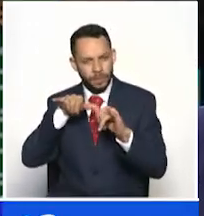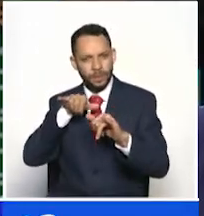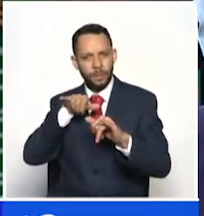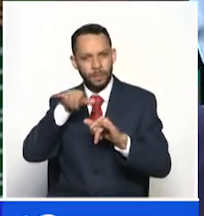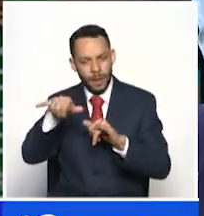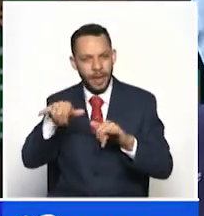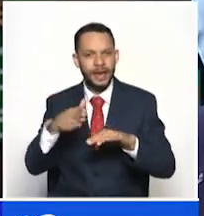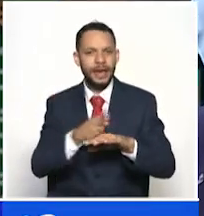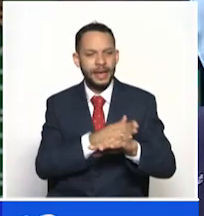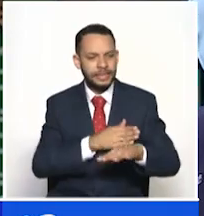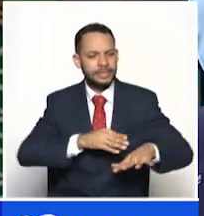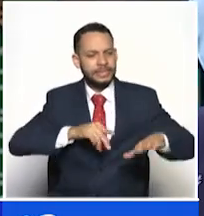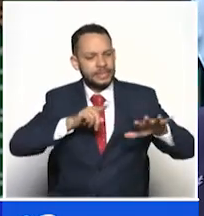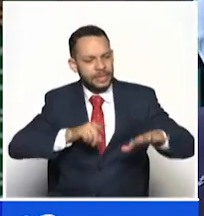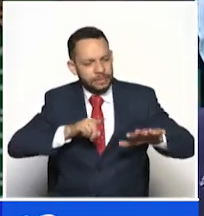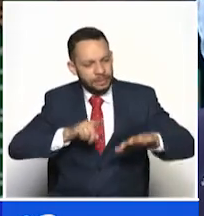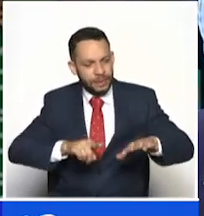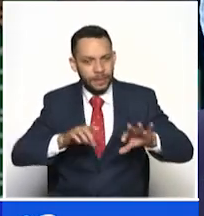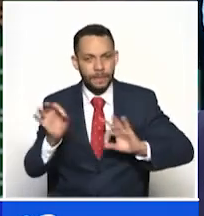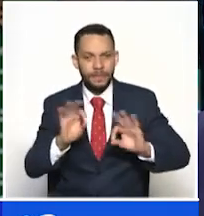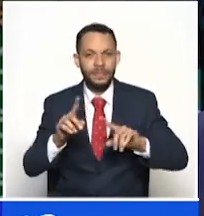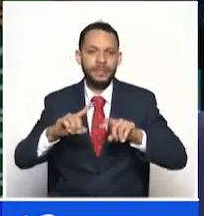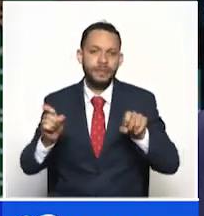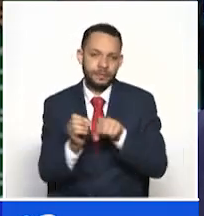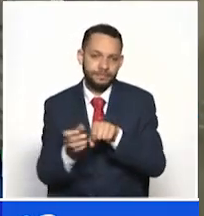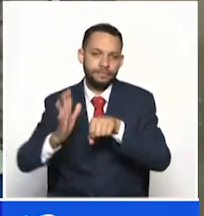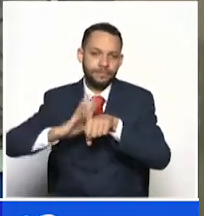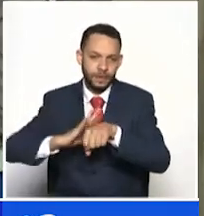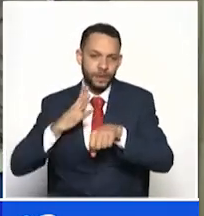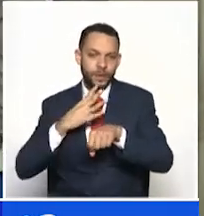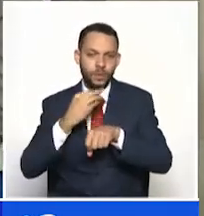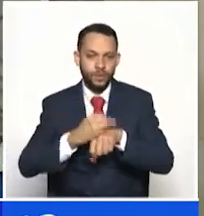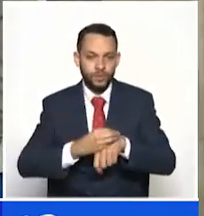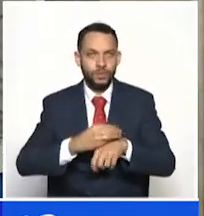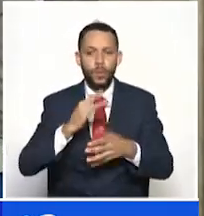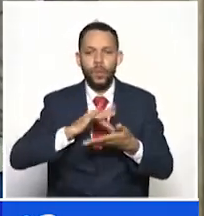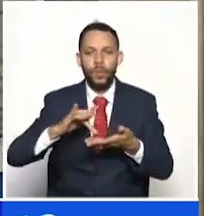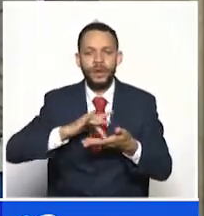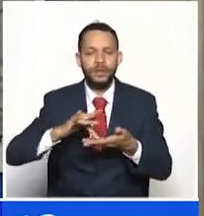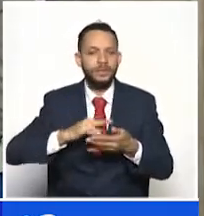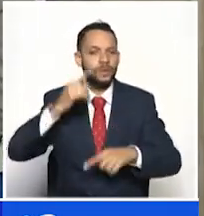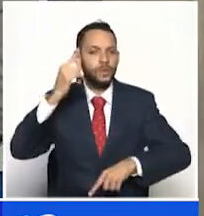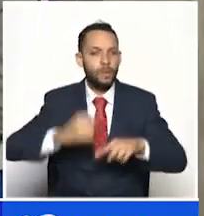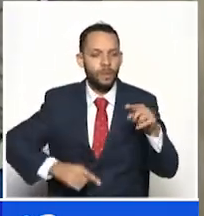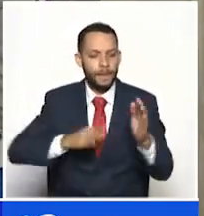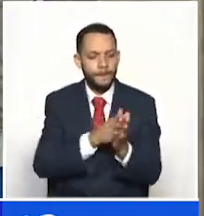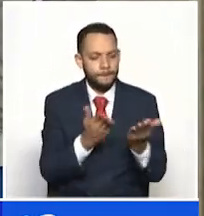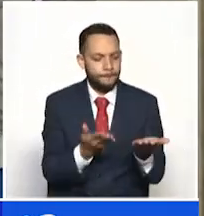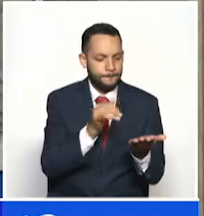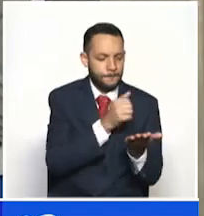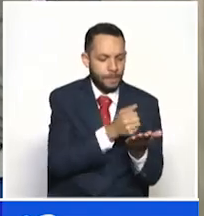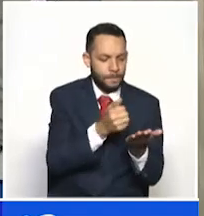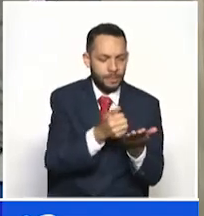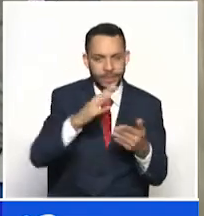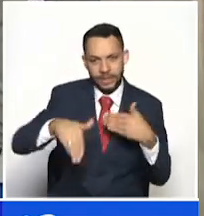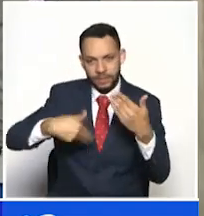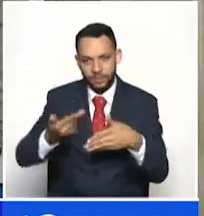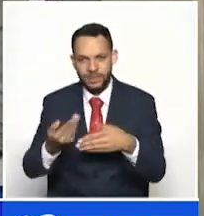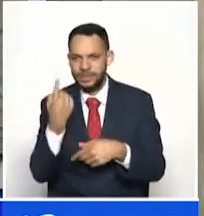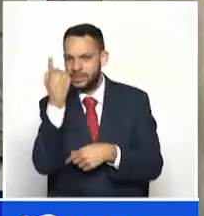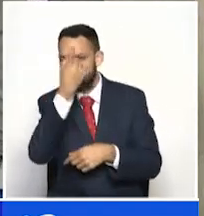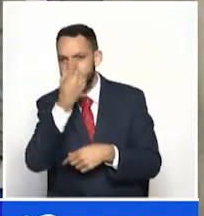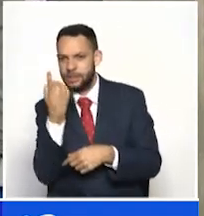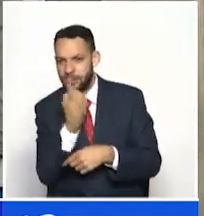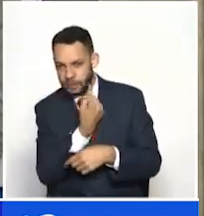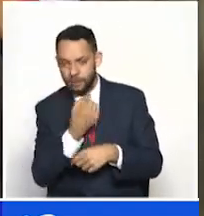seis meses donde estuvo la pandemia, donde solamente hacíamos pasaportes de emergencia, a partir de septiembre bajo unos protocolos aprobados por el